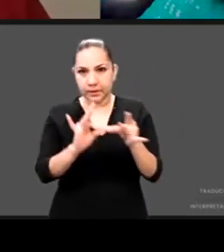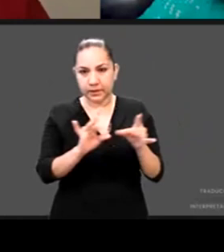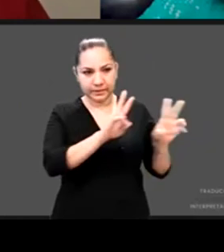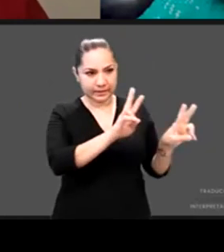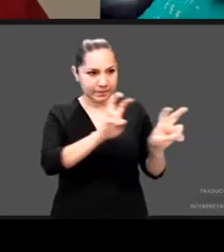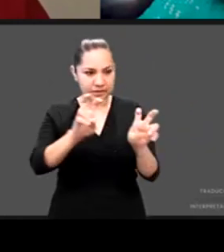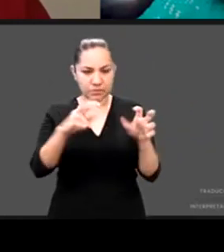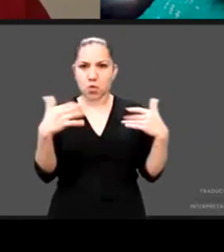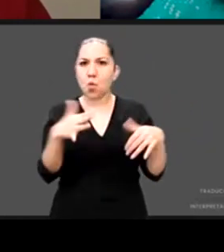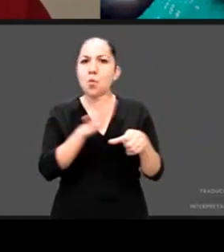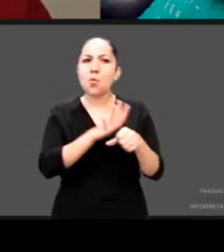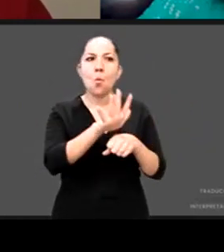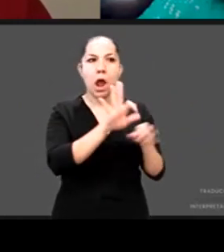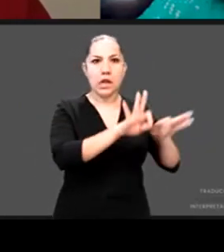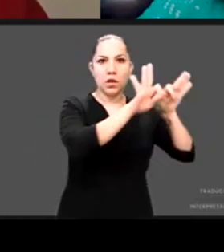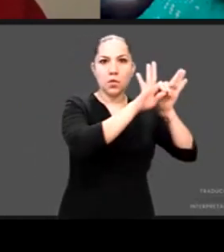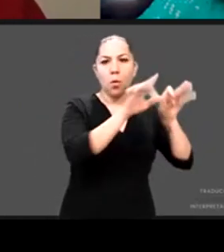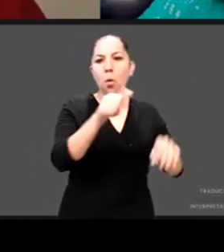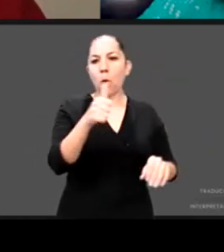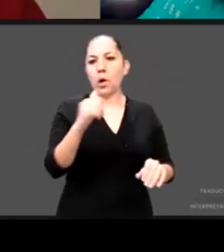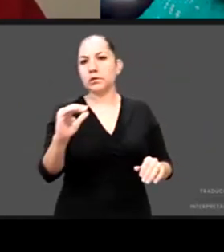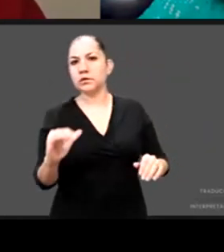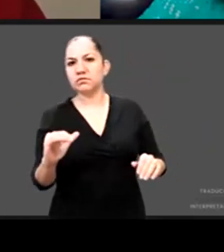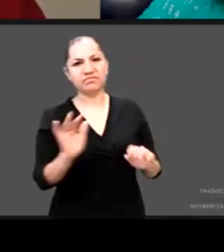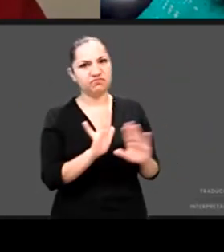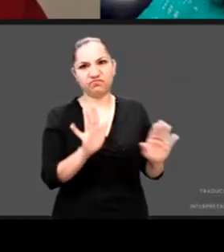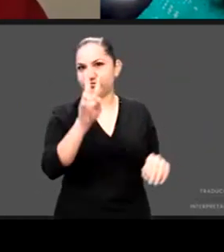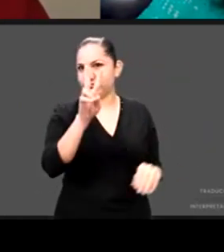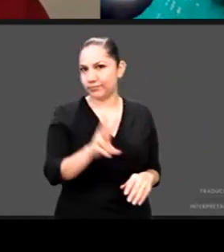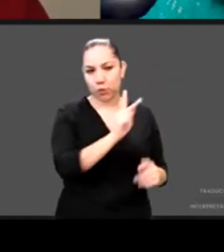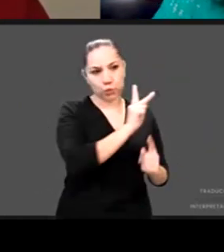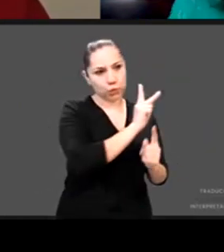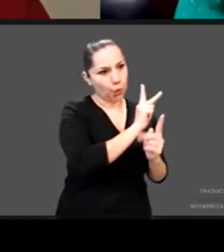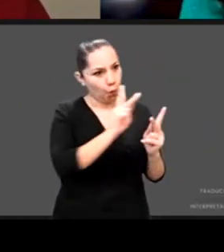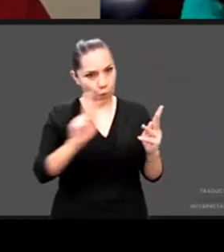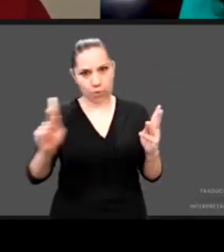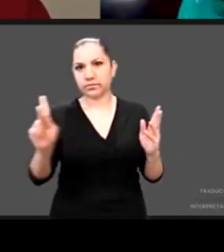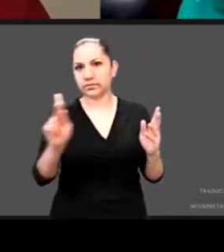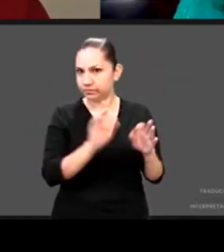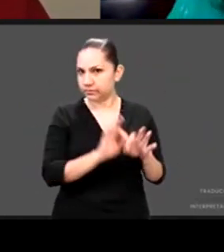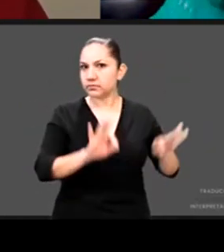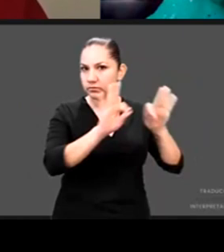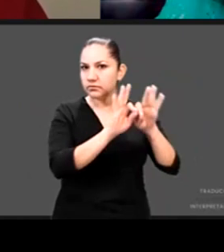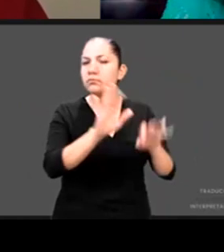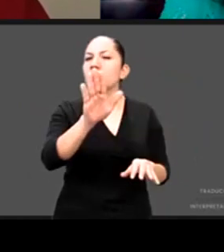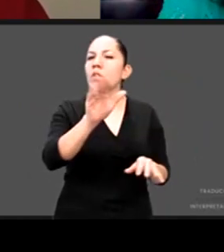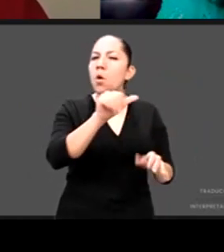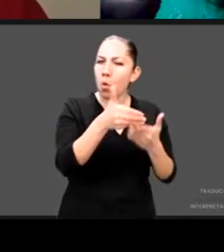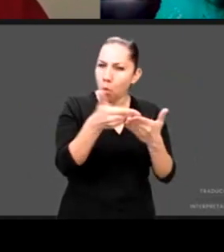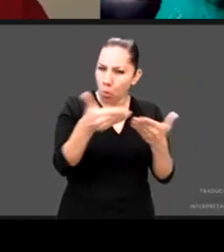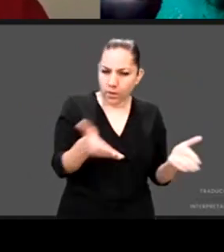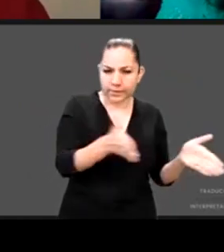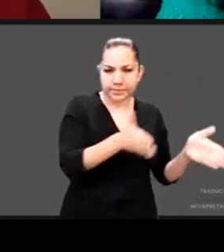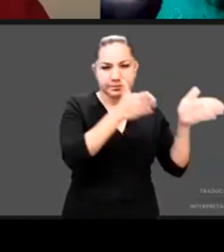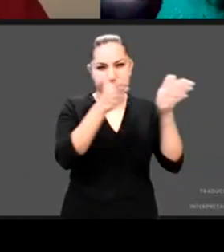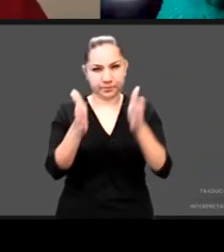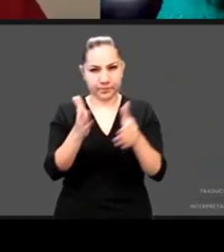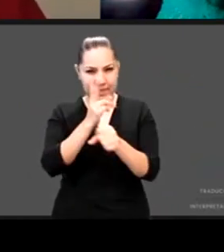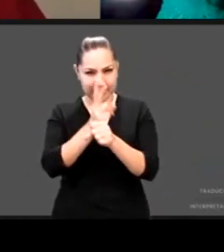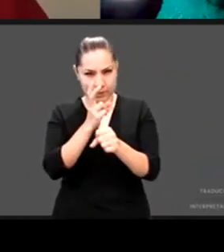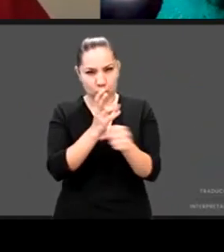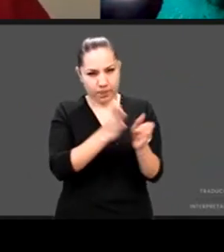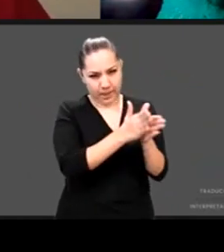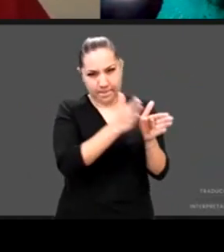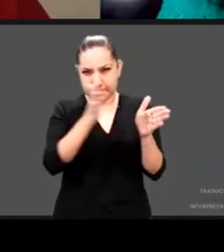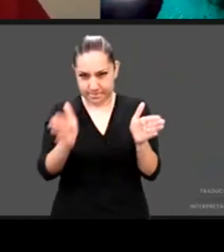importantes pero quizás yo haría un énfasis antes de empezar en la siguiente ronda en ciertos temas